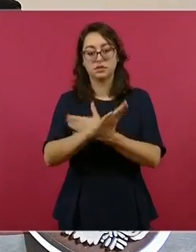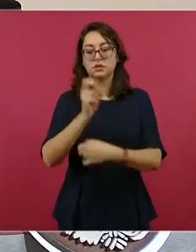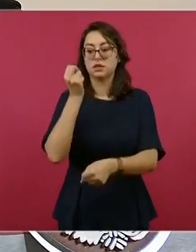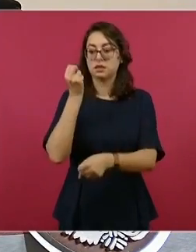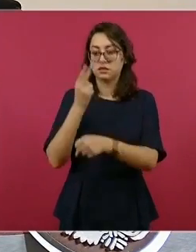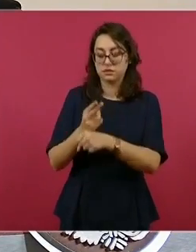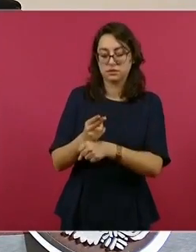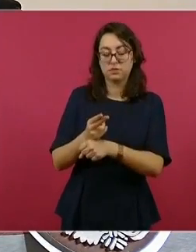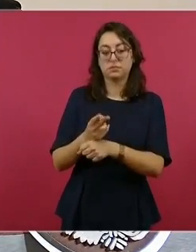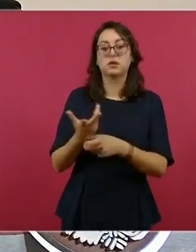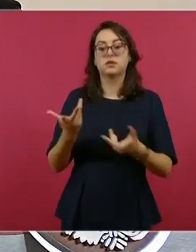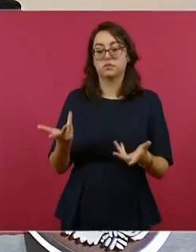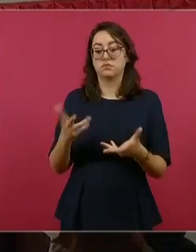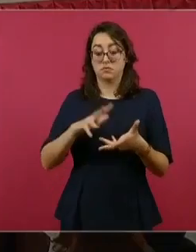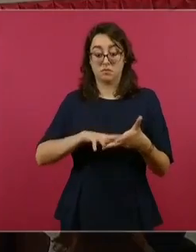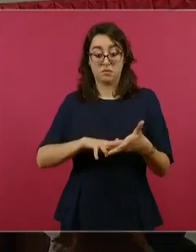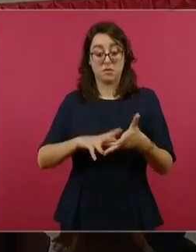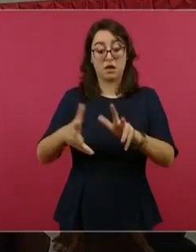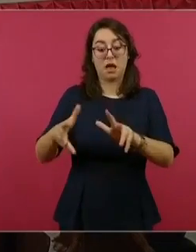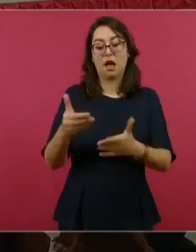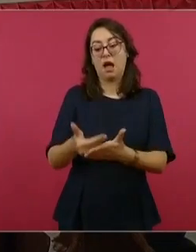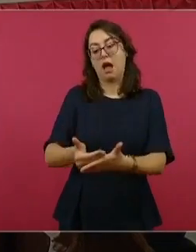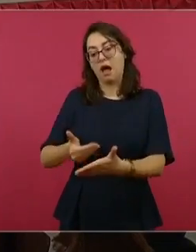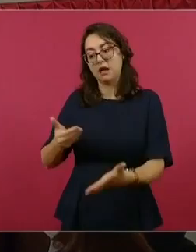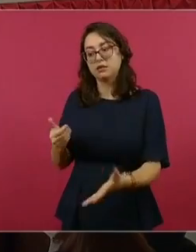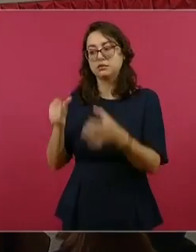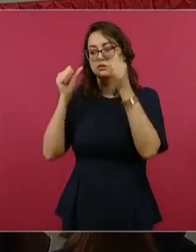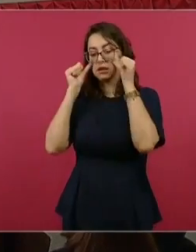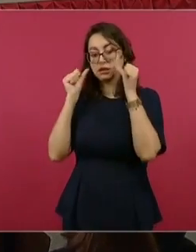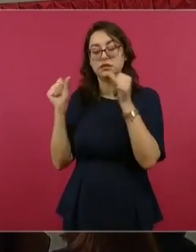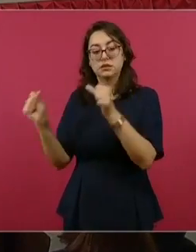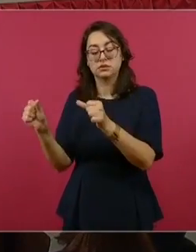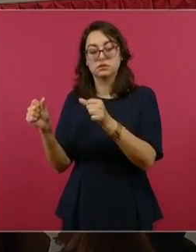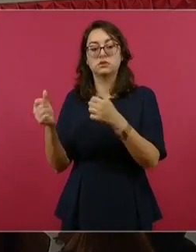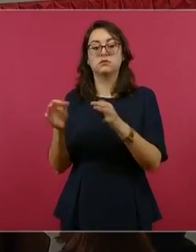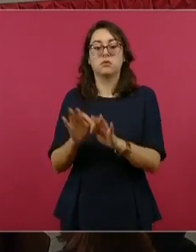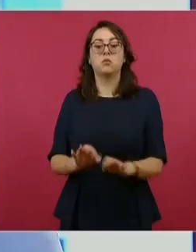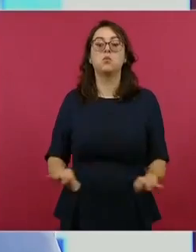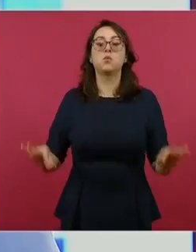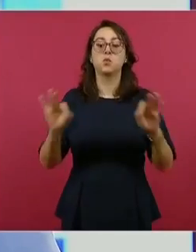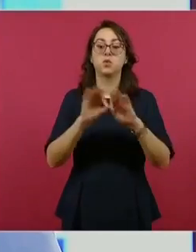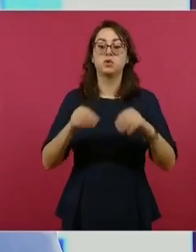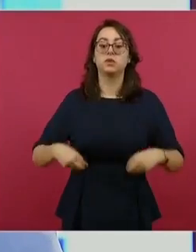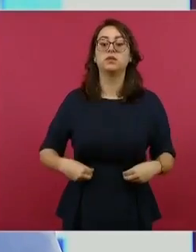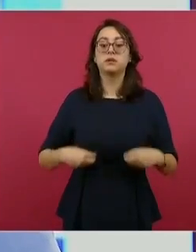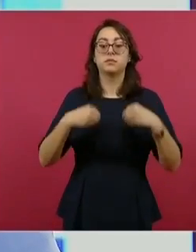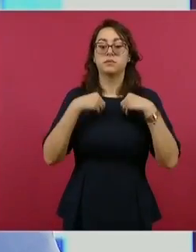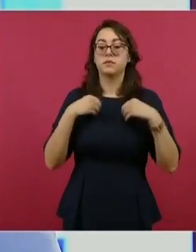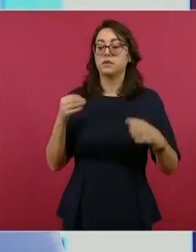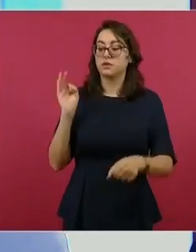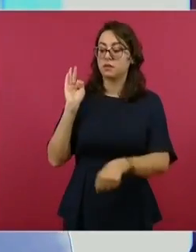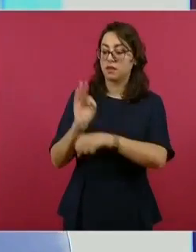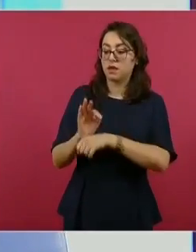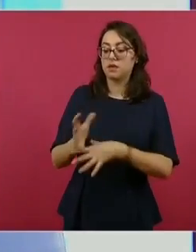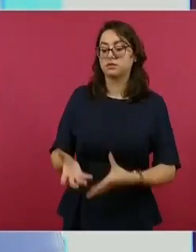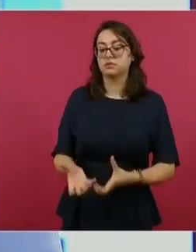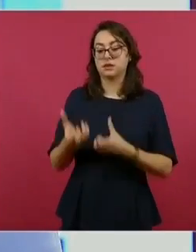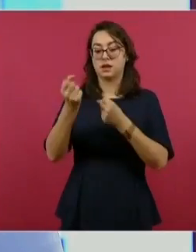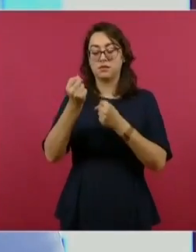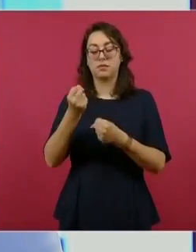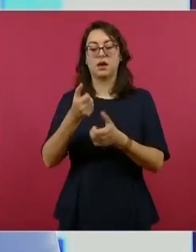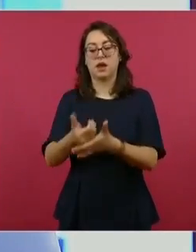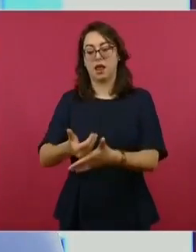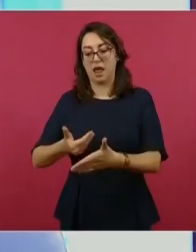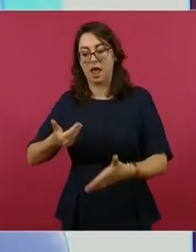originan la violencia. Nos importa salvar vidas, prevenir, informar. Por